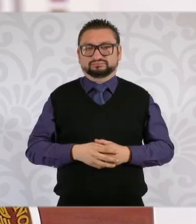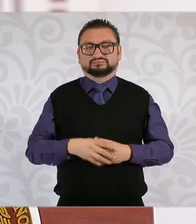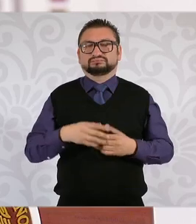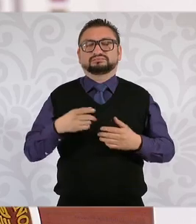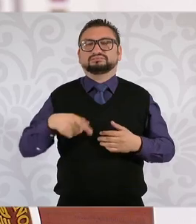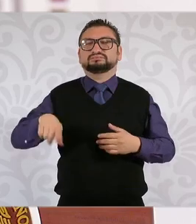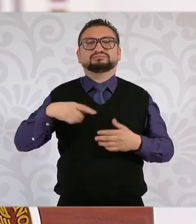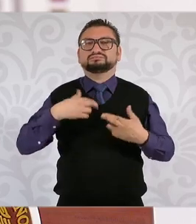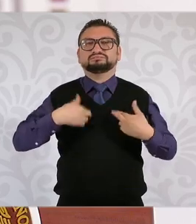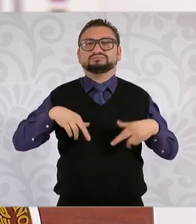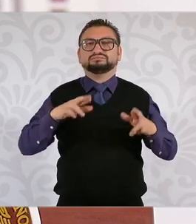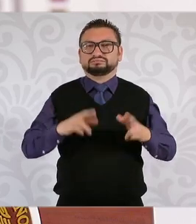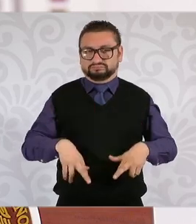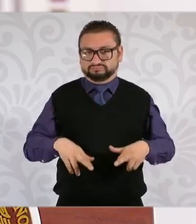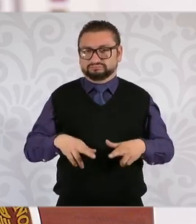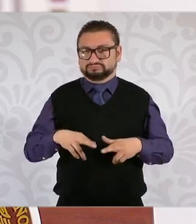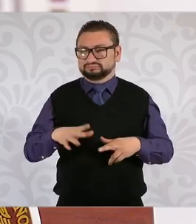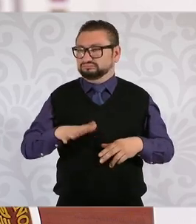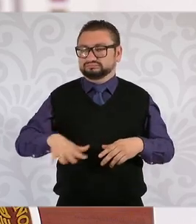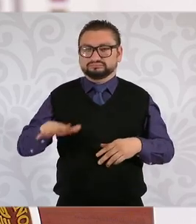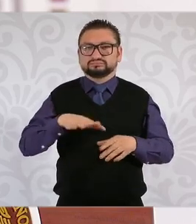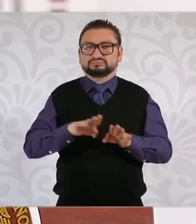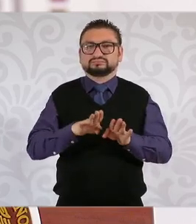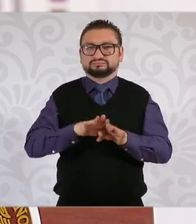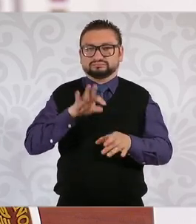Son representantes populares.